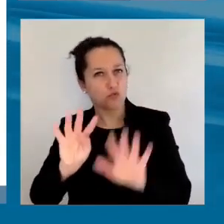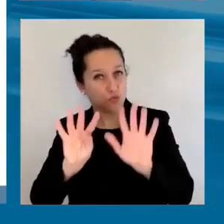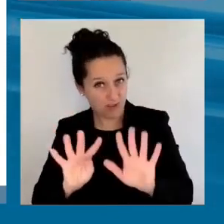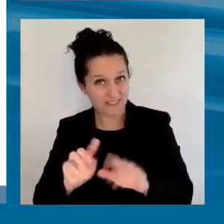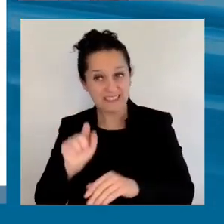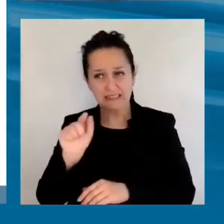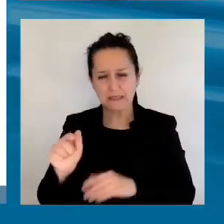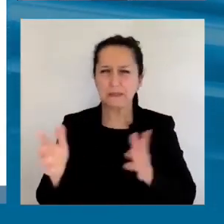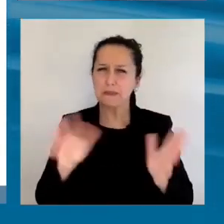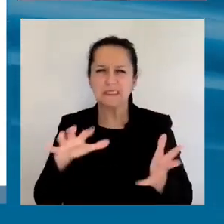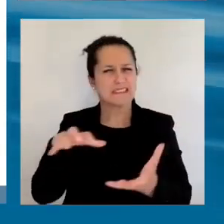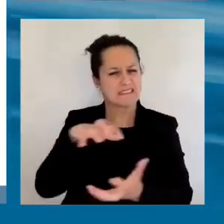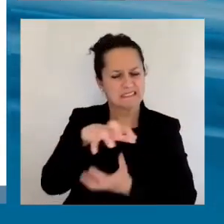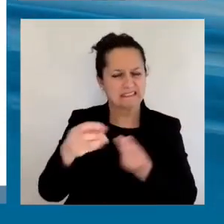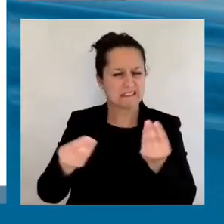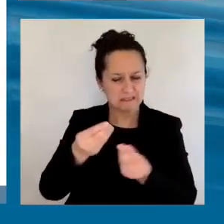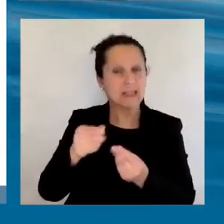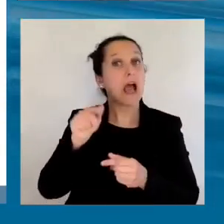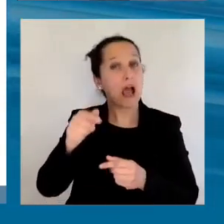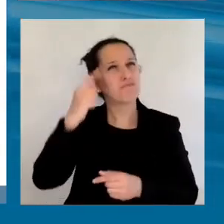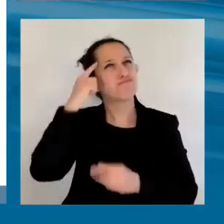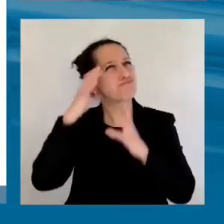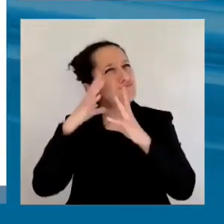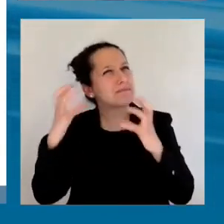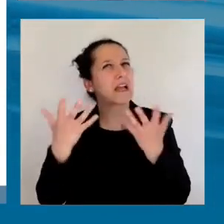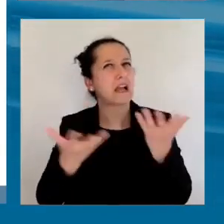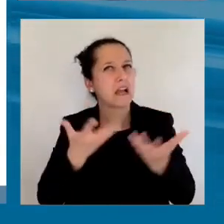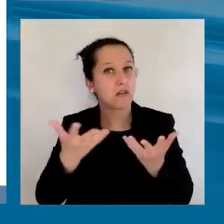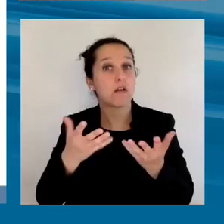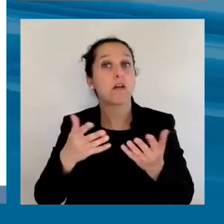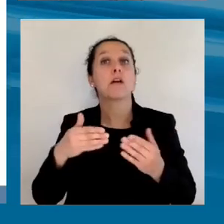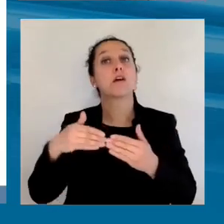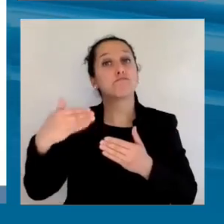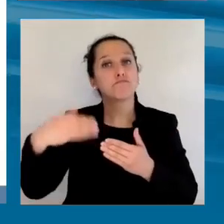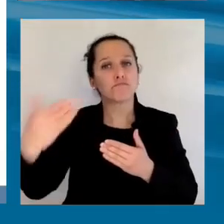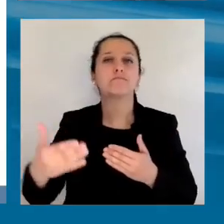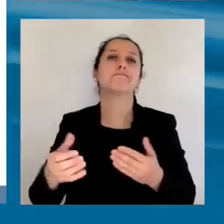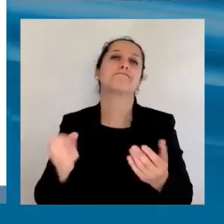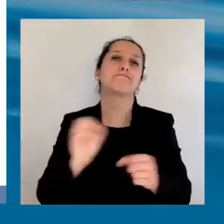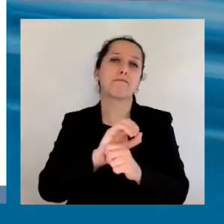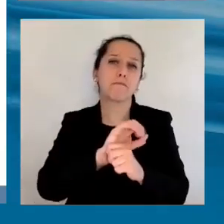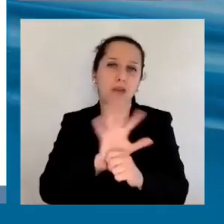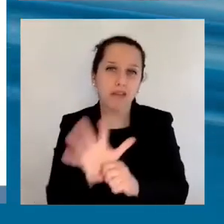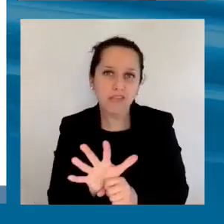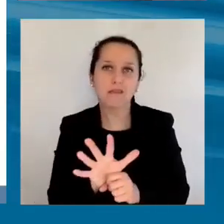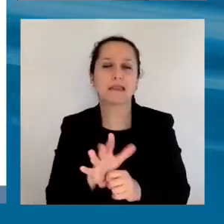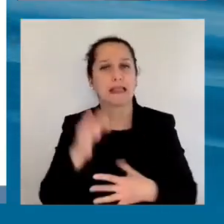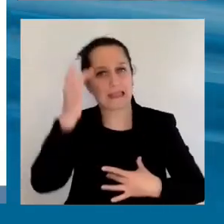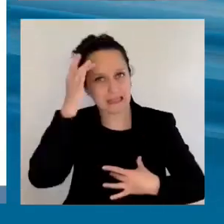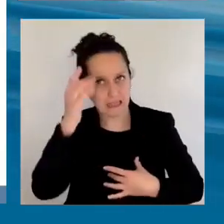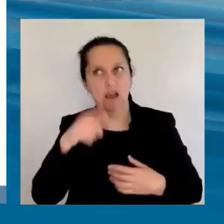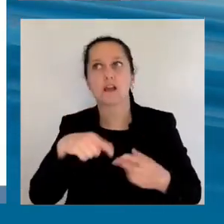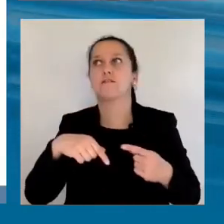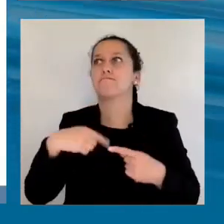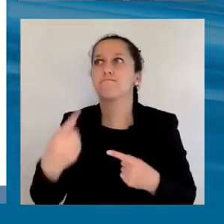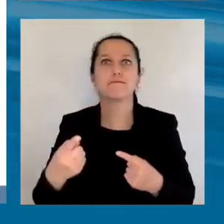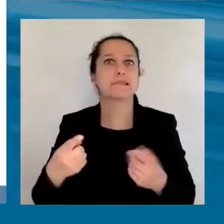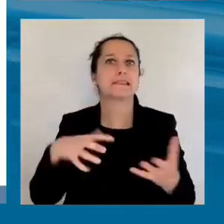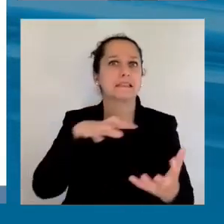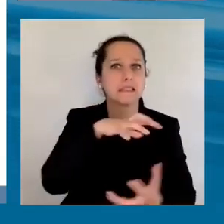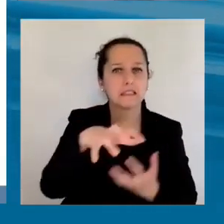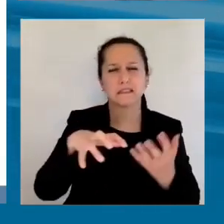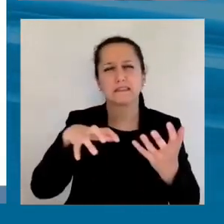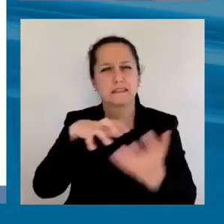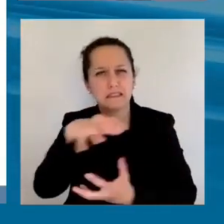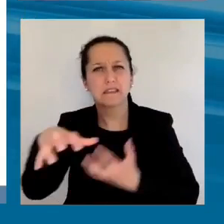más que momento, periodo largo, después del choque pandémico y de la cascada de crisis reciente, donde se han redefinido toda una